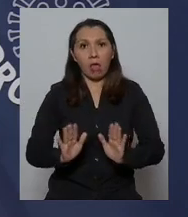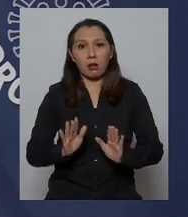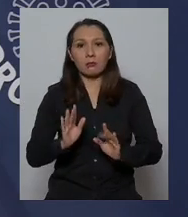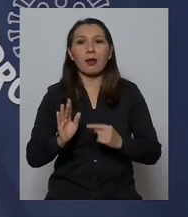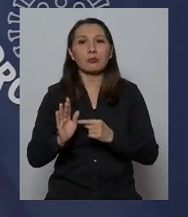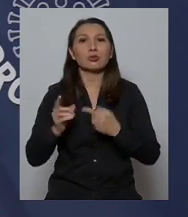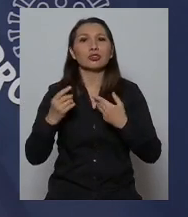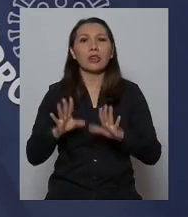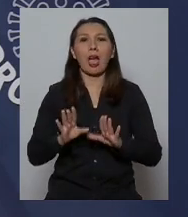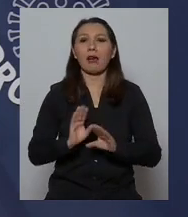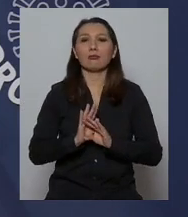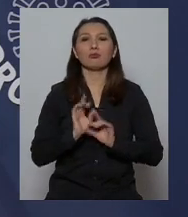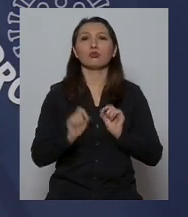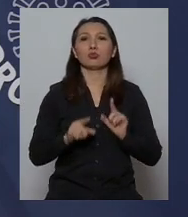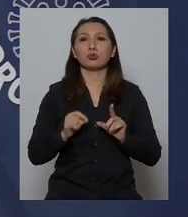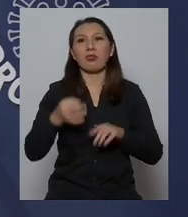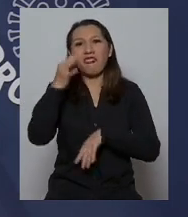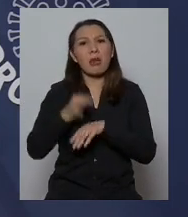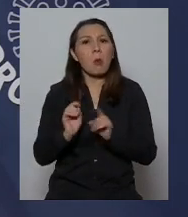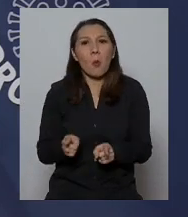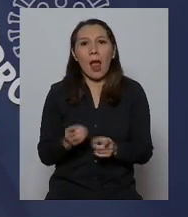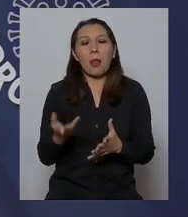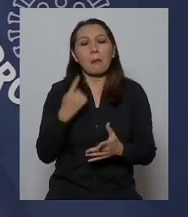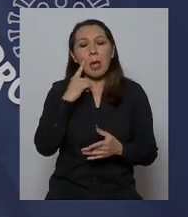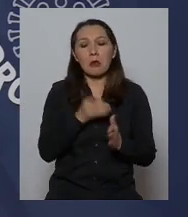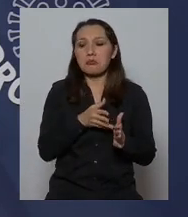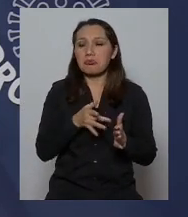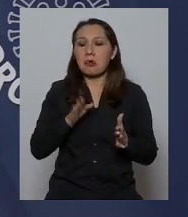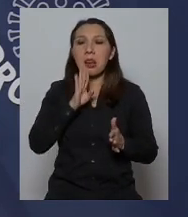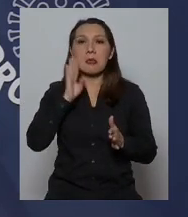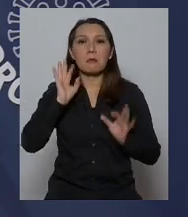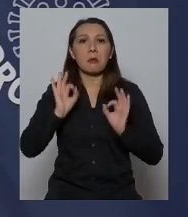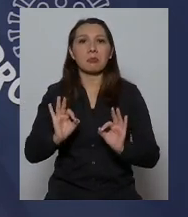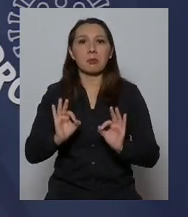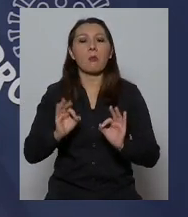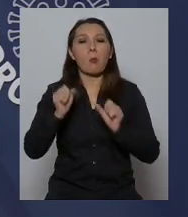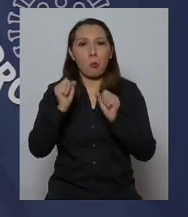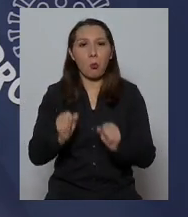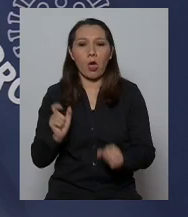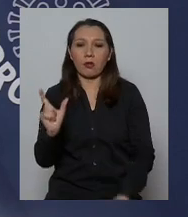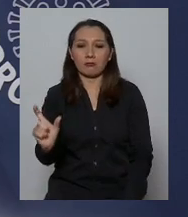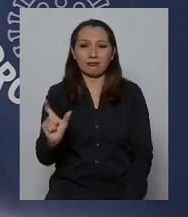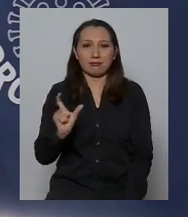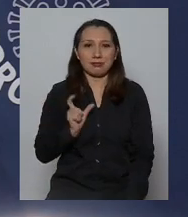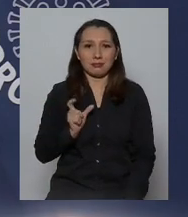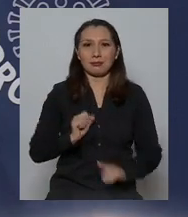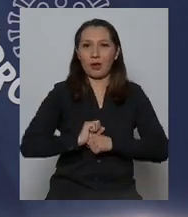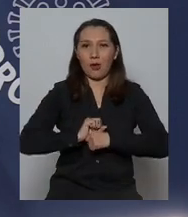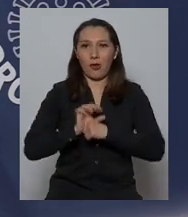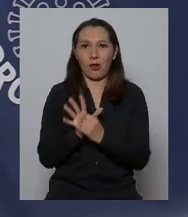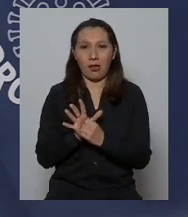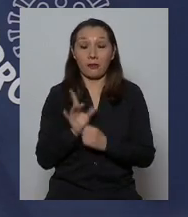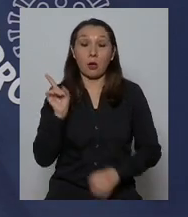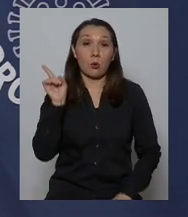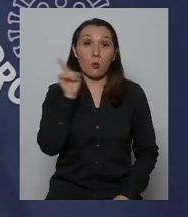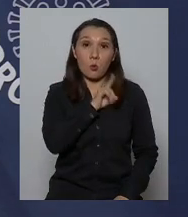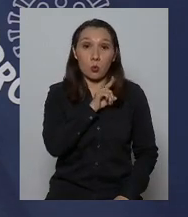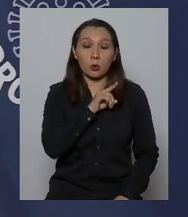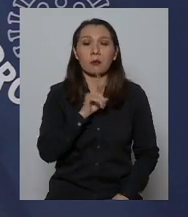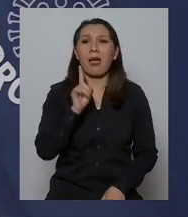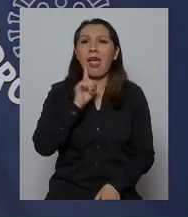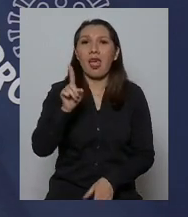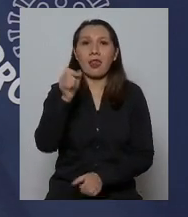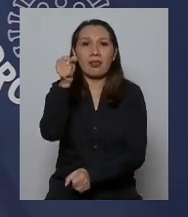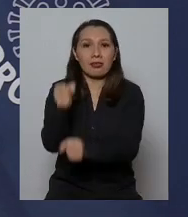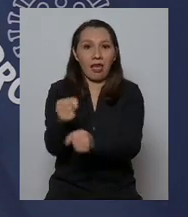la persona está inmune, y por lo tanto puede entregársele el carnet COVID. Y por último, los